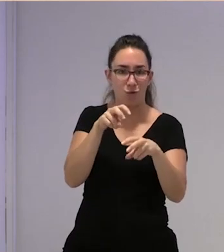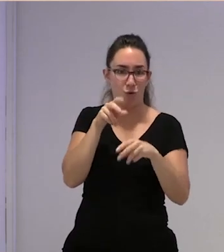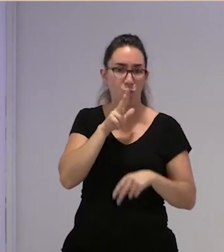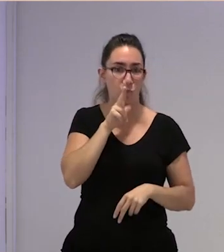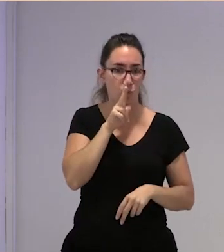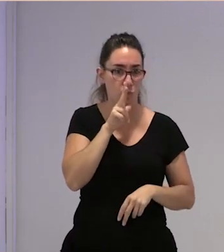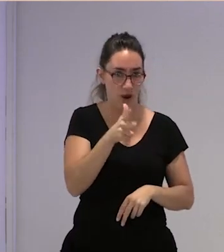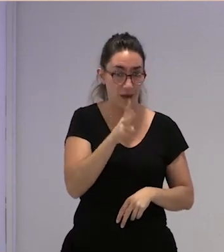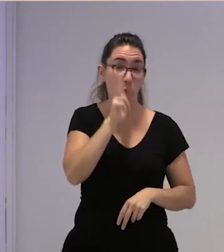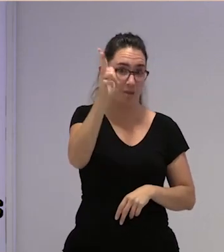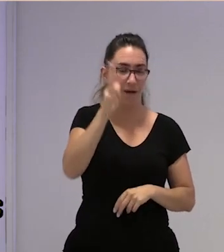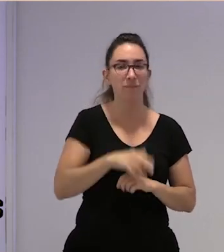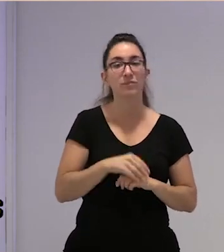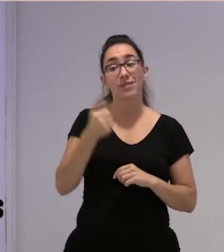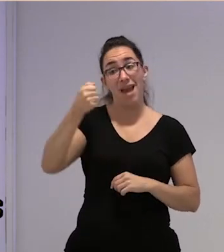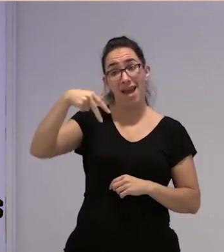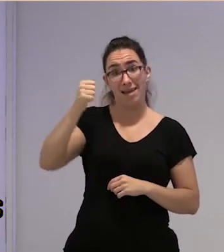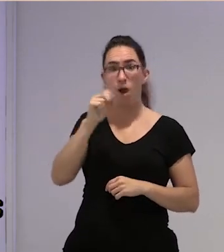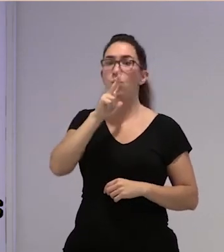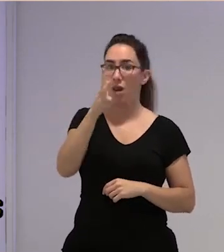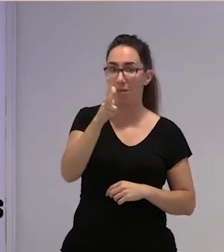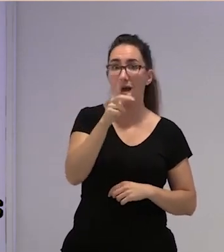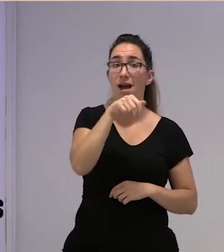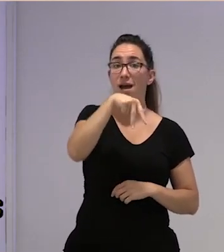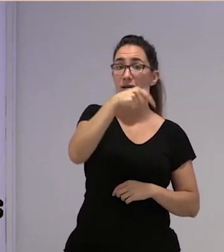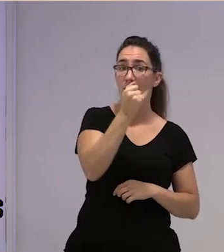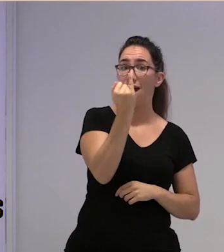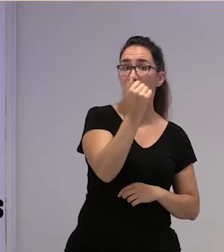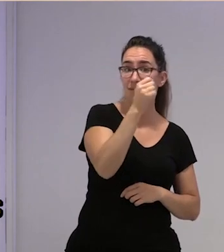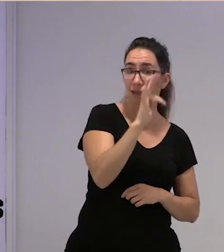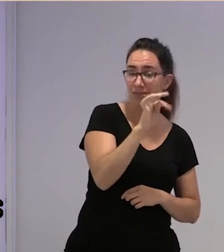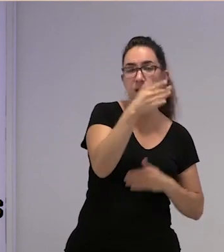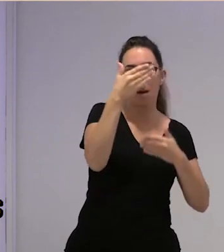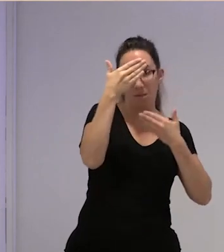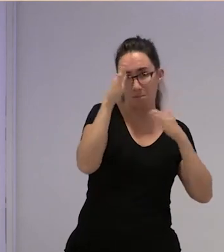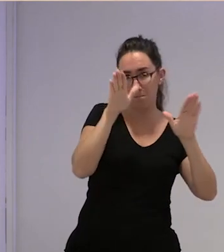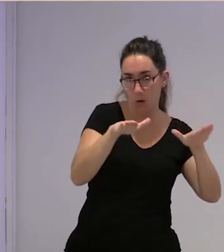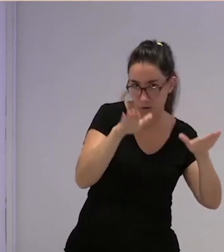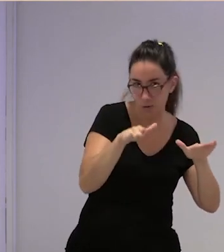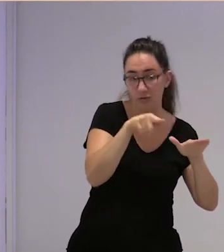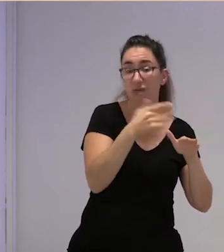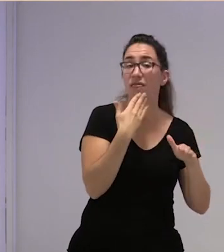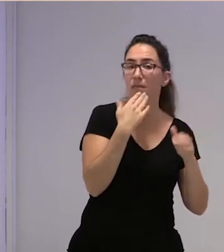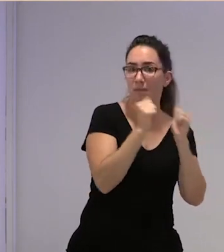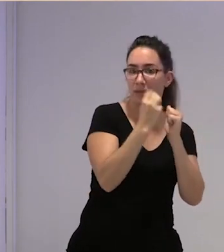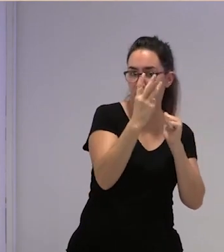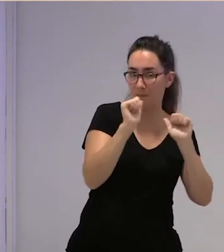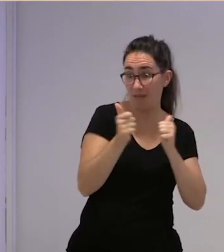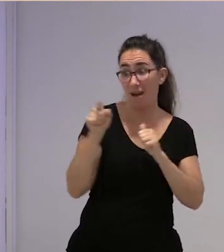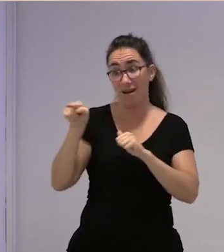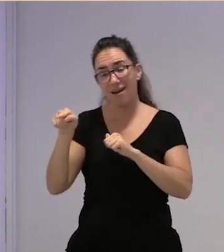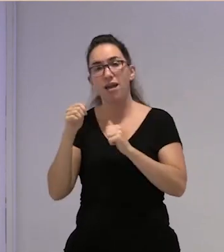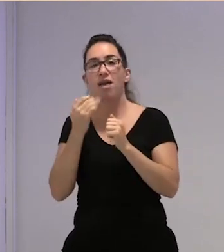Nayat, de Marruecos. Ana empezó con 16 años en el campo, Nayat con 23. Han estado 14